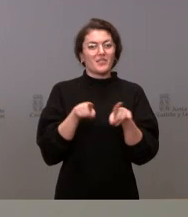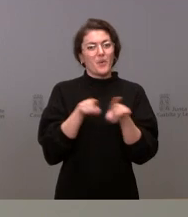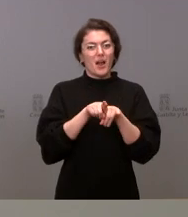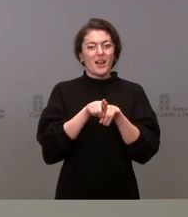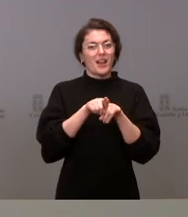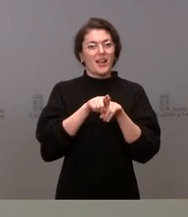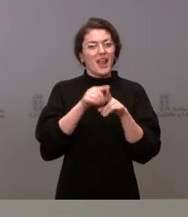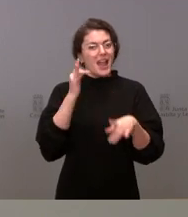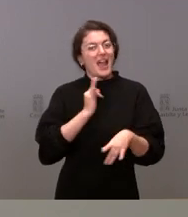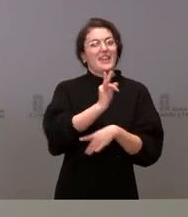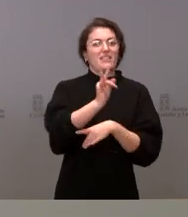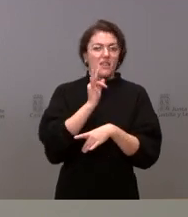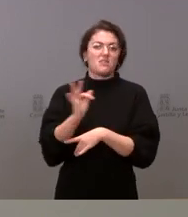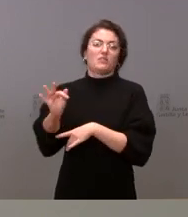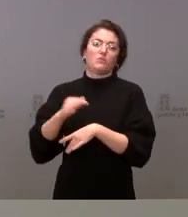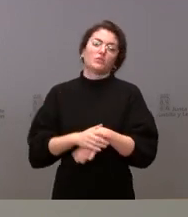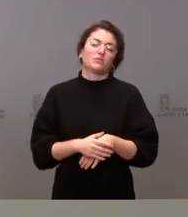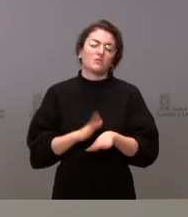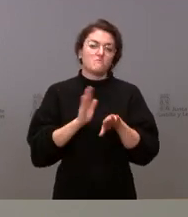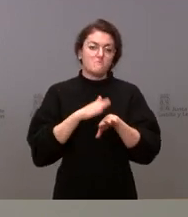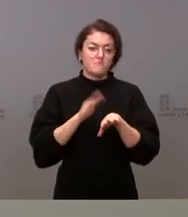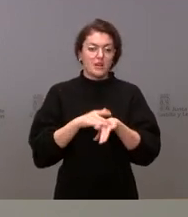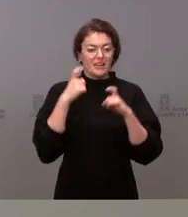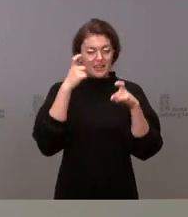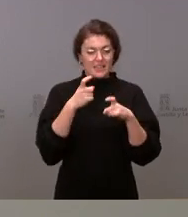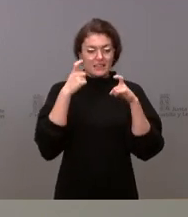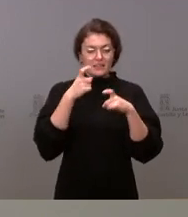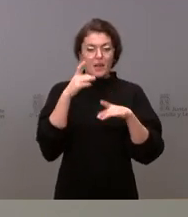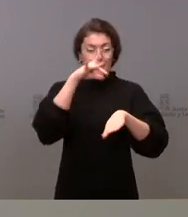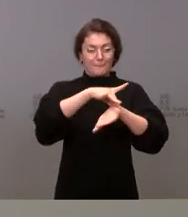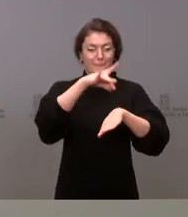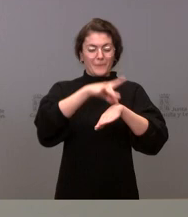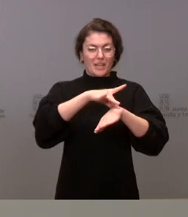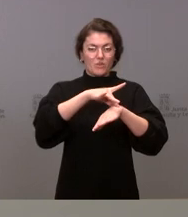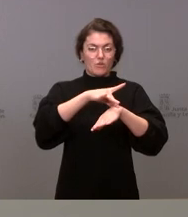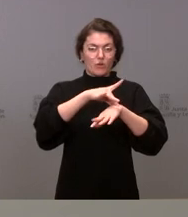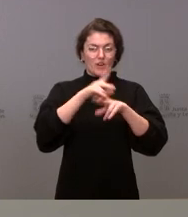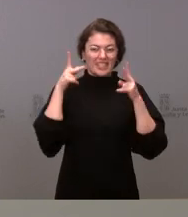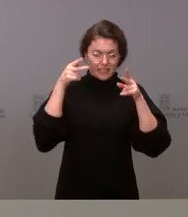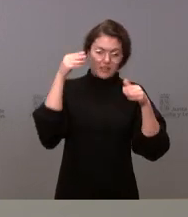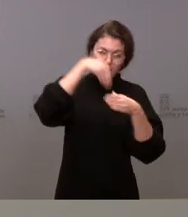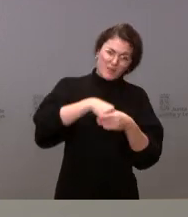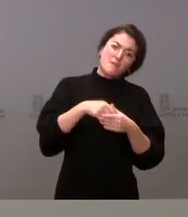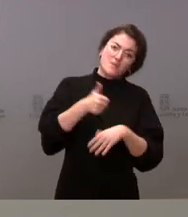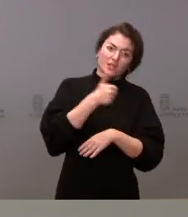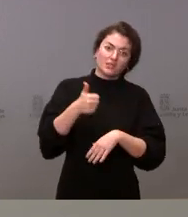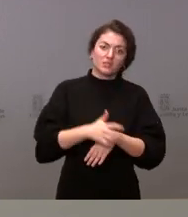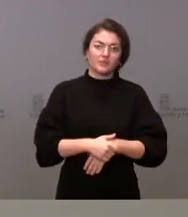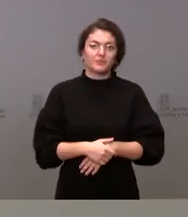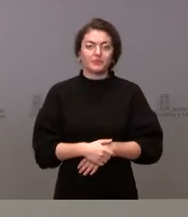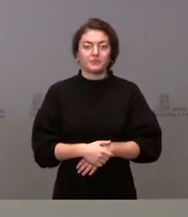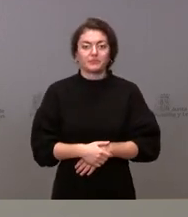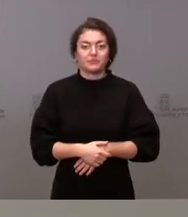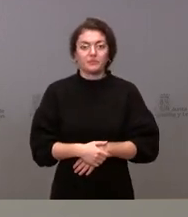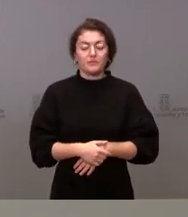intentar tener más más residentes y tenemos de alguna manera que hacer que